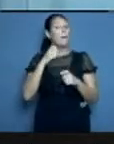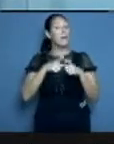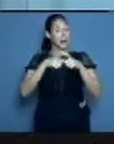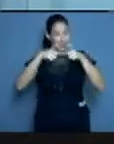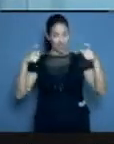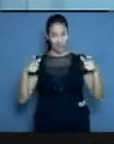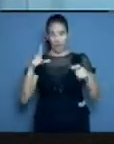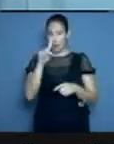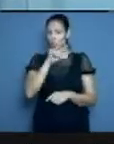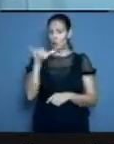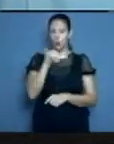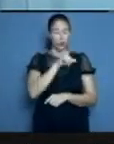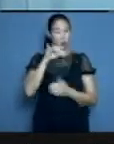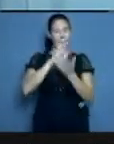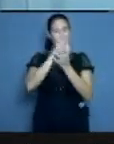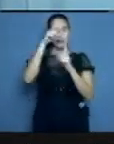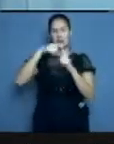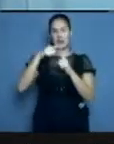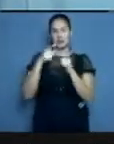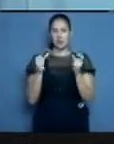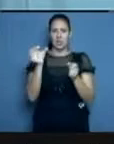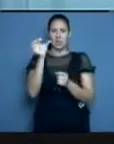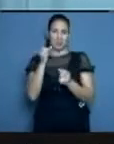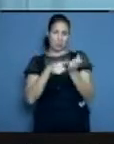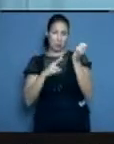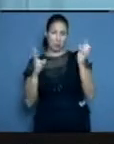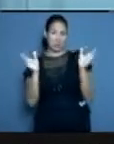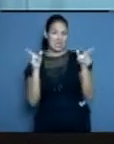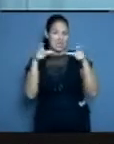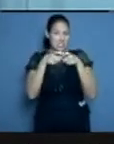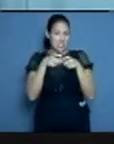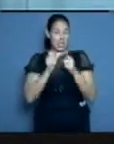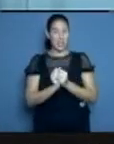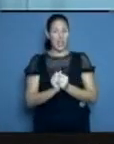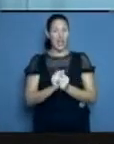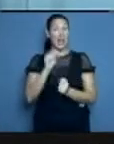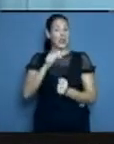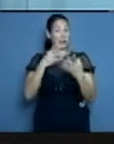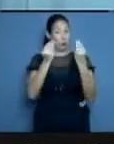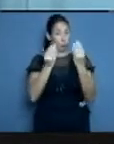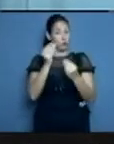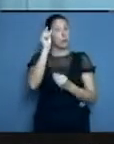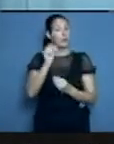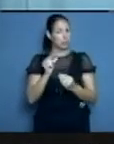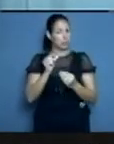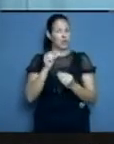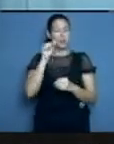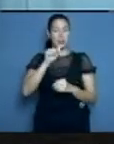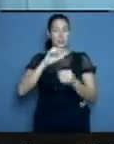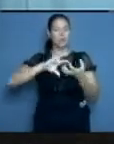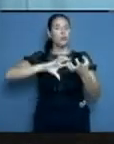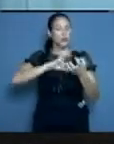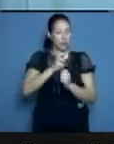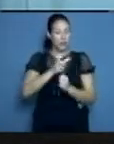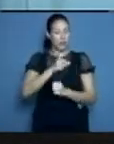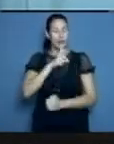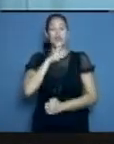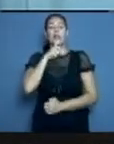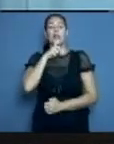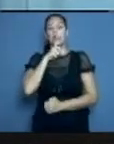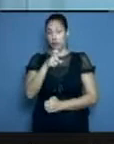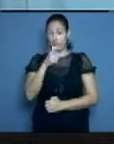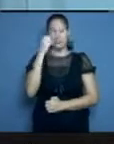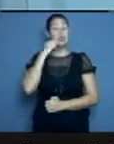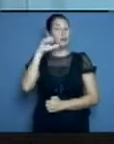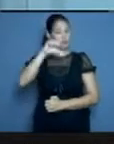provincia más de un millón de habitantes y el municipio capital más de 300 mil. Y se nos puede ir la situación de la mano. No, aún siguen los